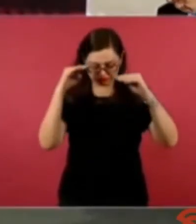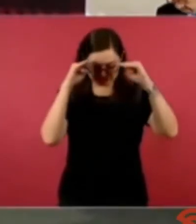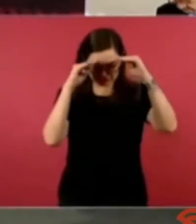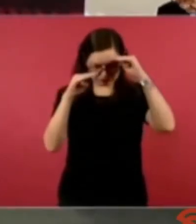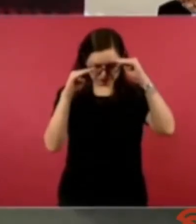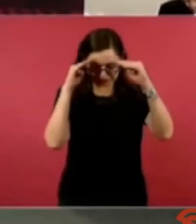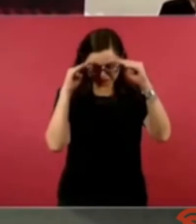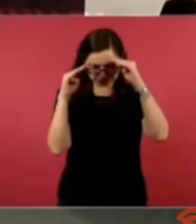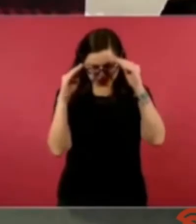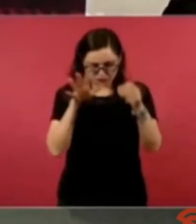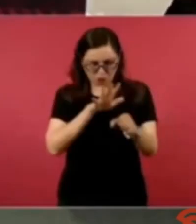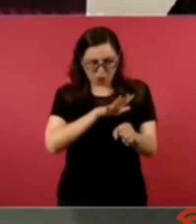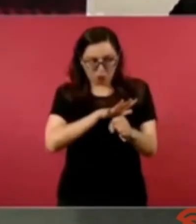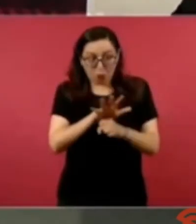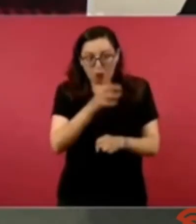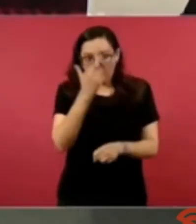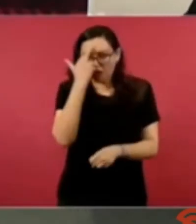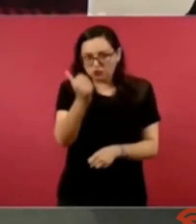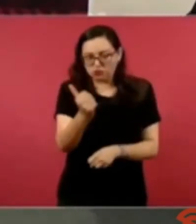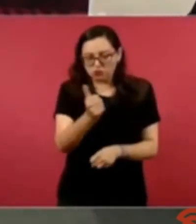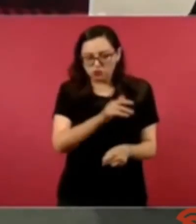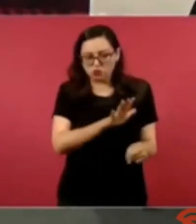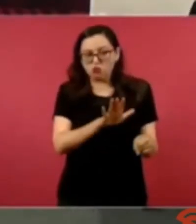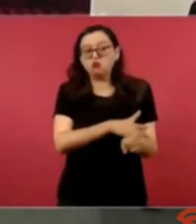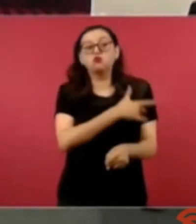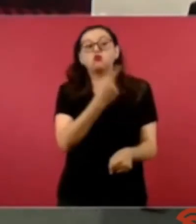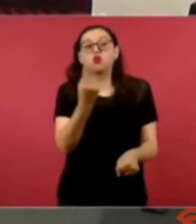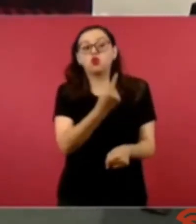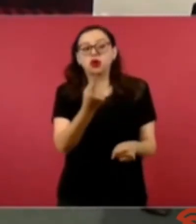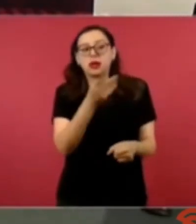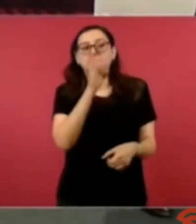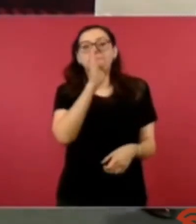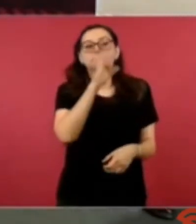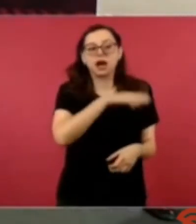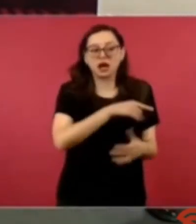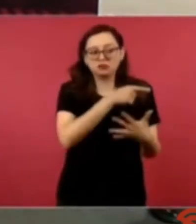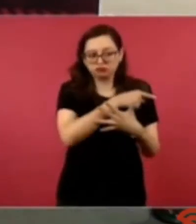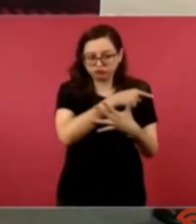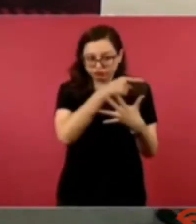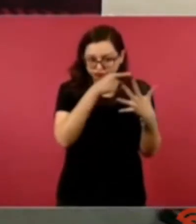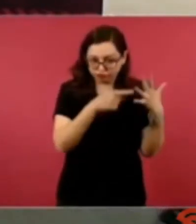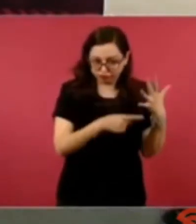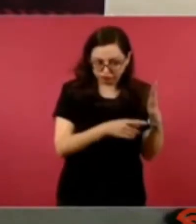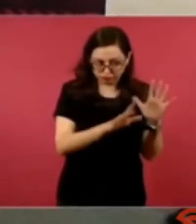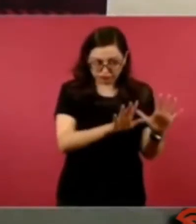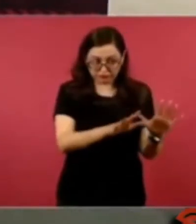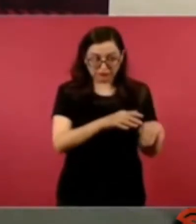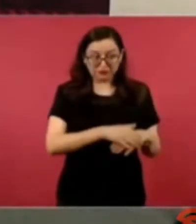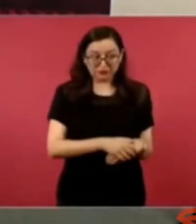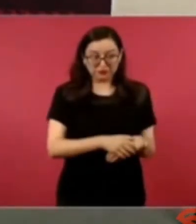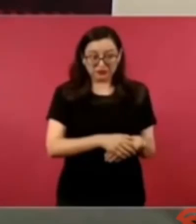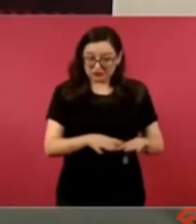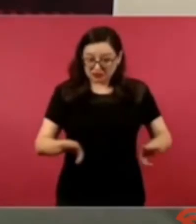y no continuar con lo mismo